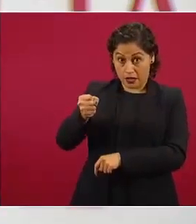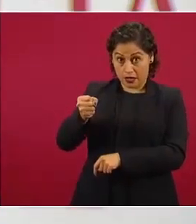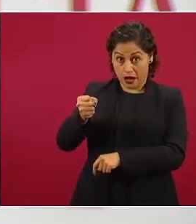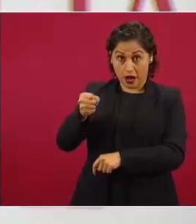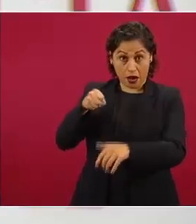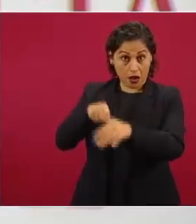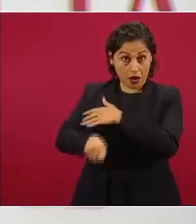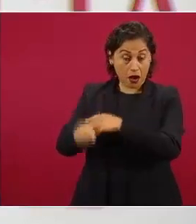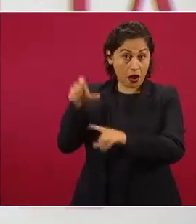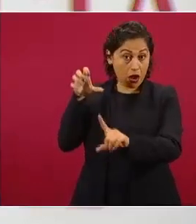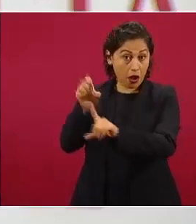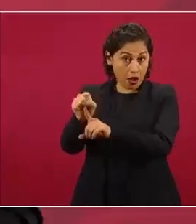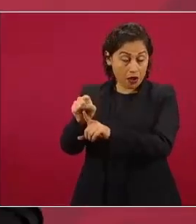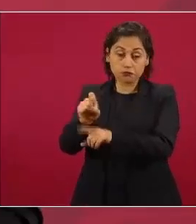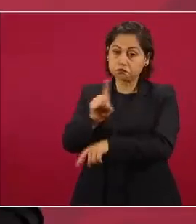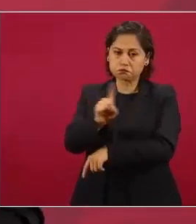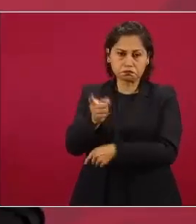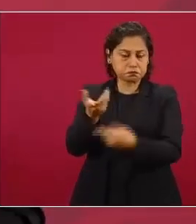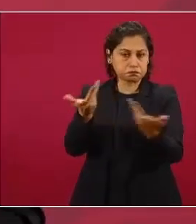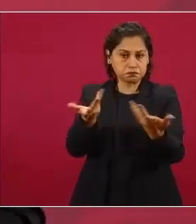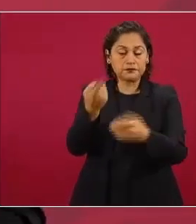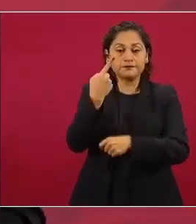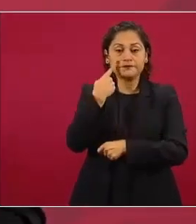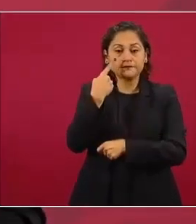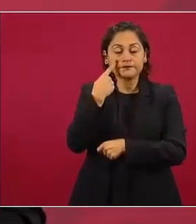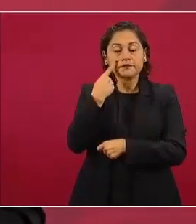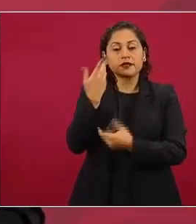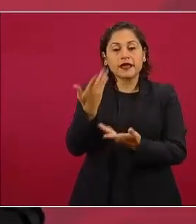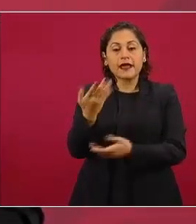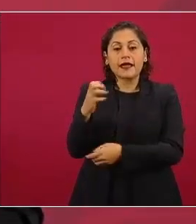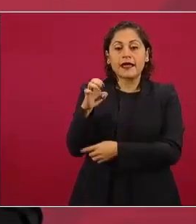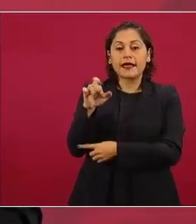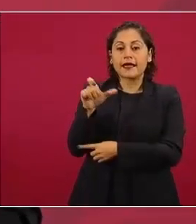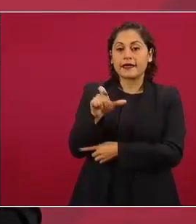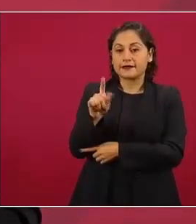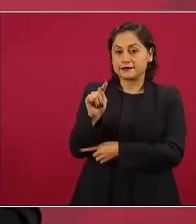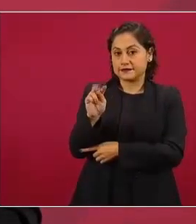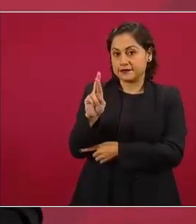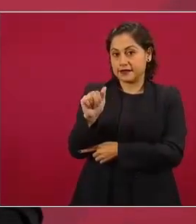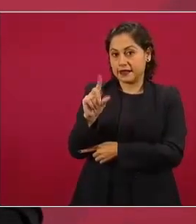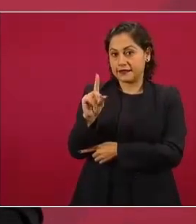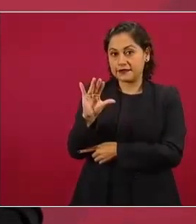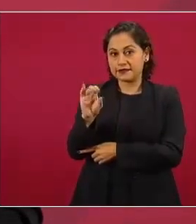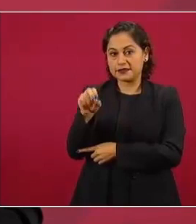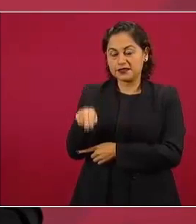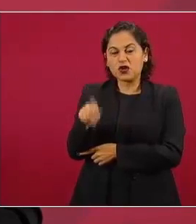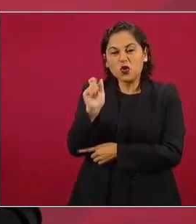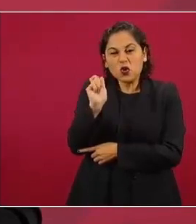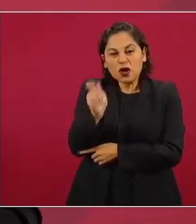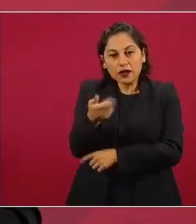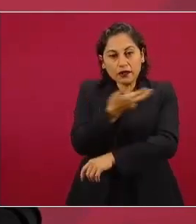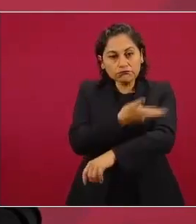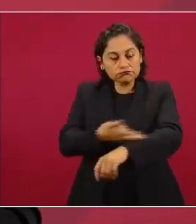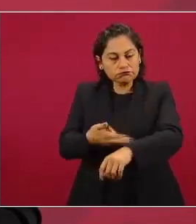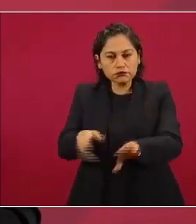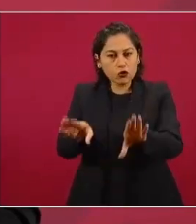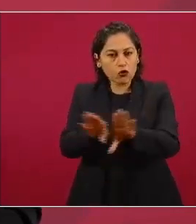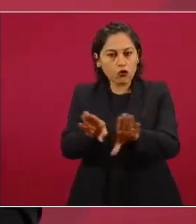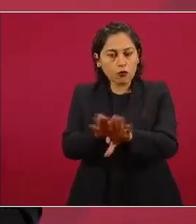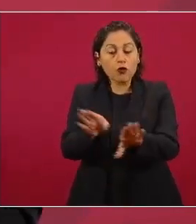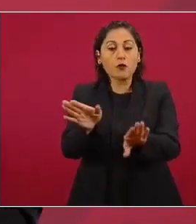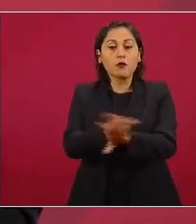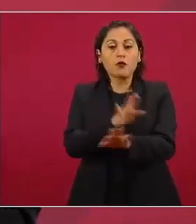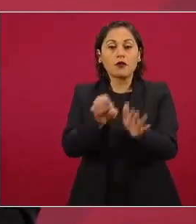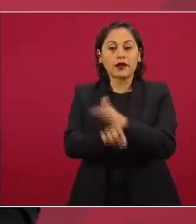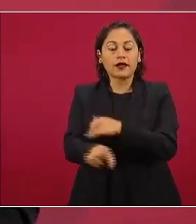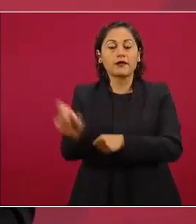cuál la diferencia con un procedimiento de extradición el procedimiento de extradición se lleva a cabo cuando hay una orden de